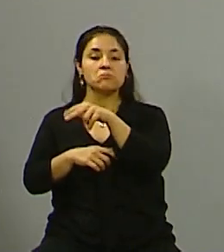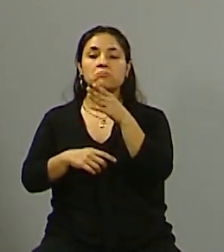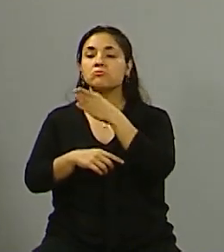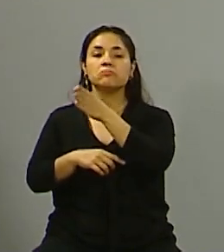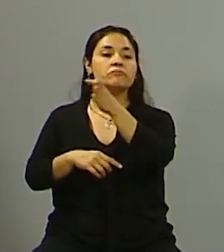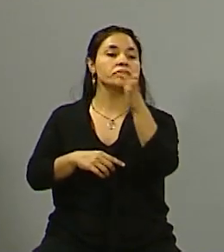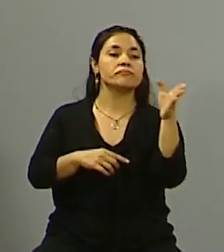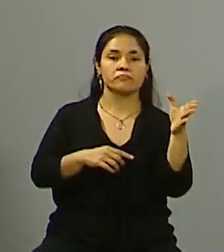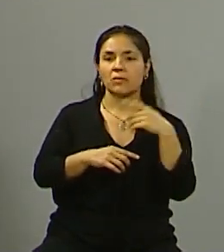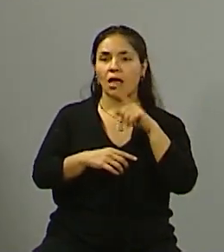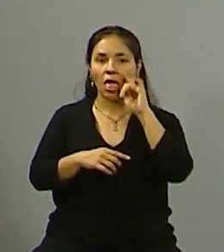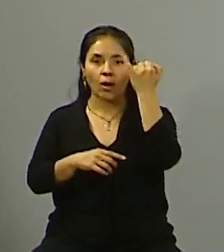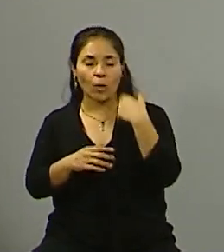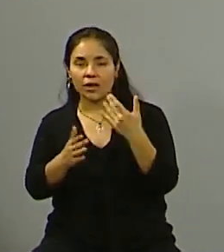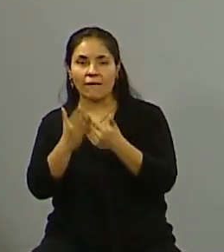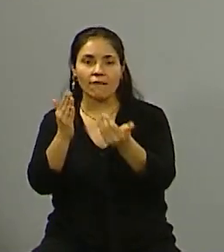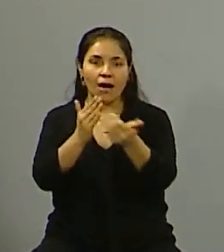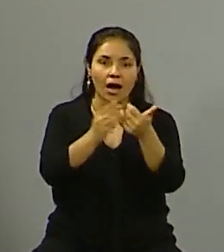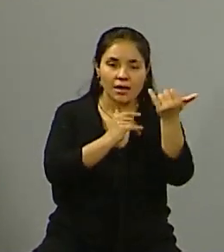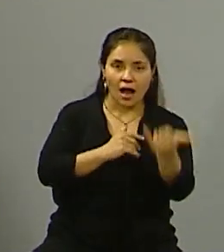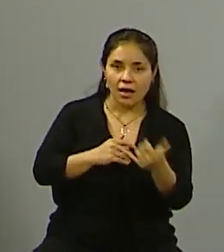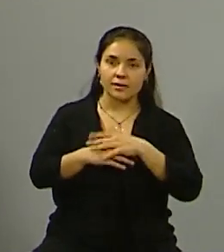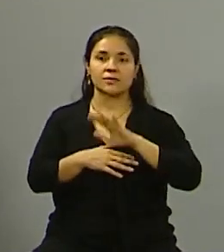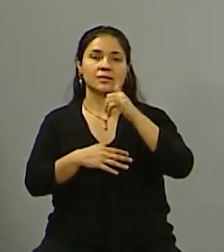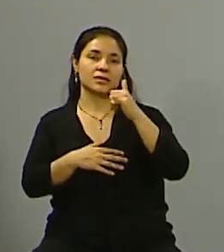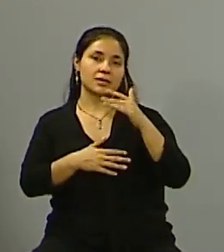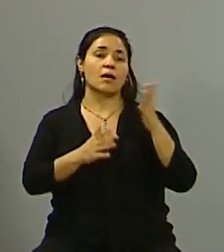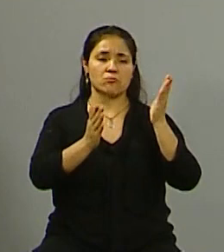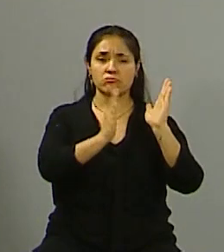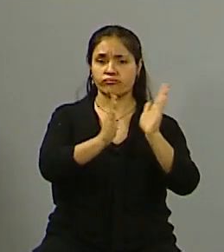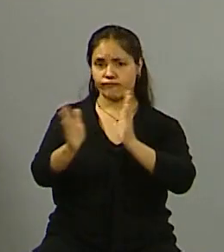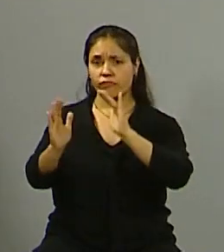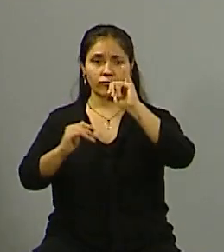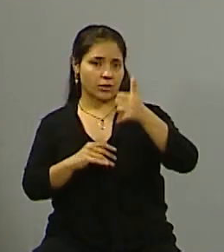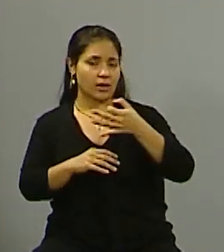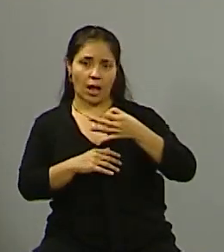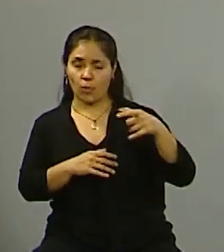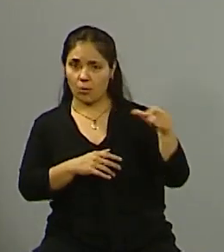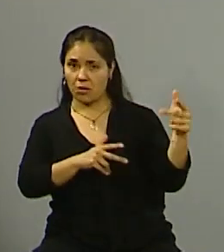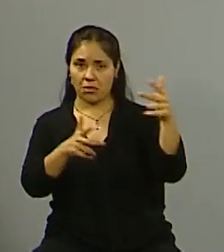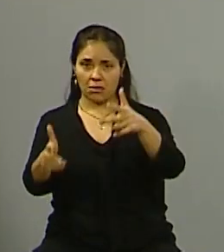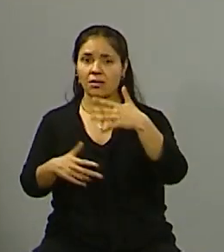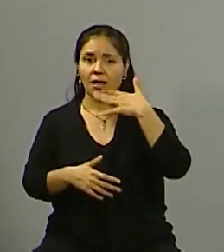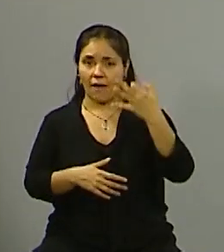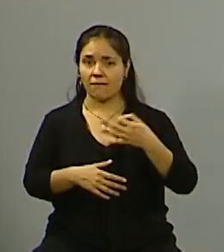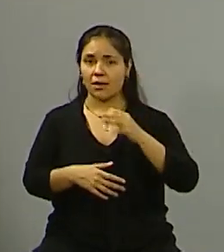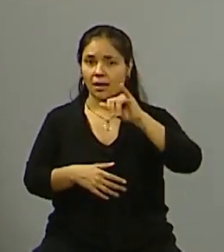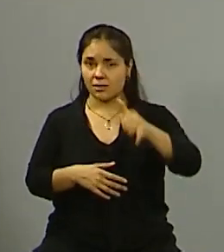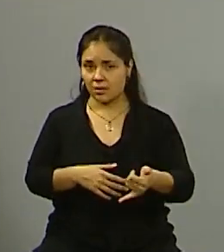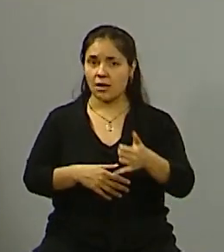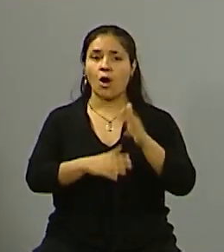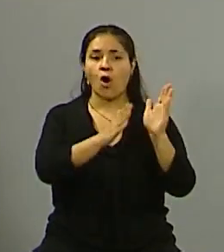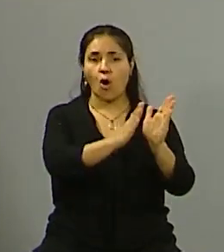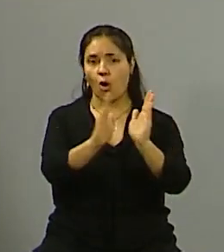¿o no, Diego? No, por supuesto que siempre está ordenado. Efectivamente es así como vos lo describís. Está